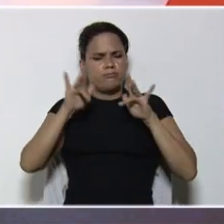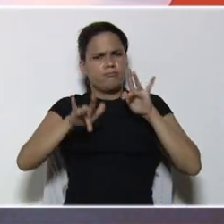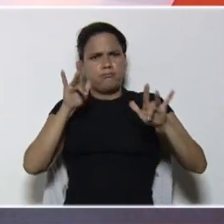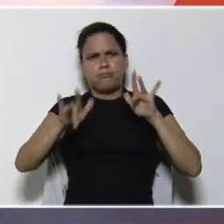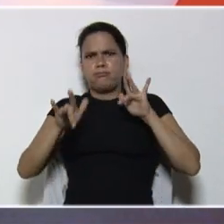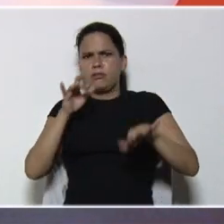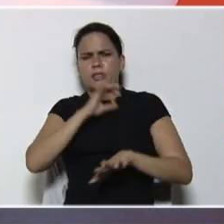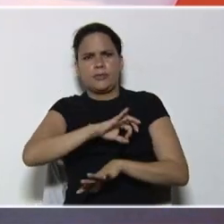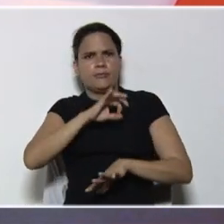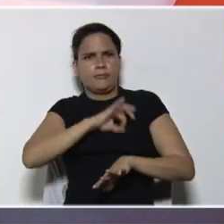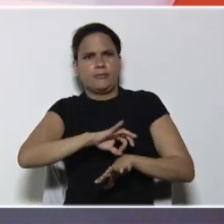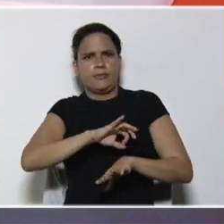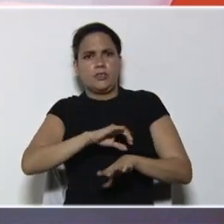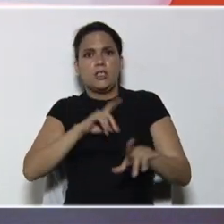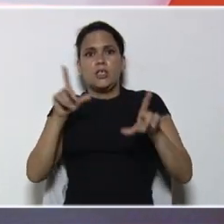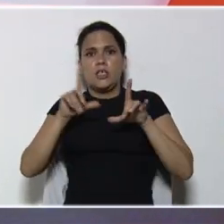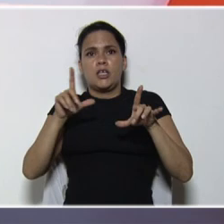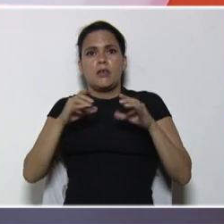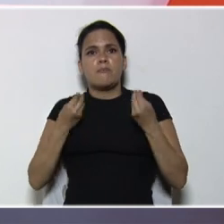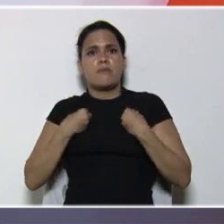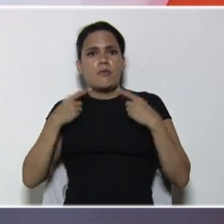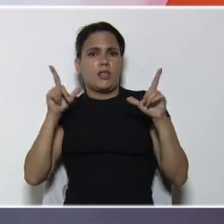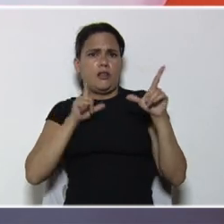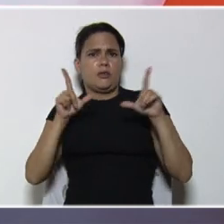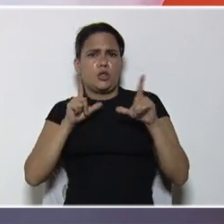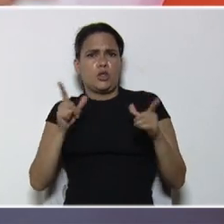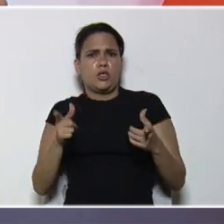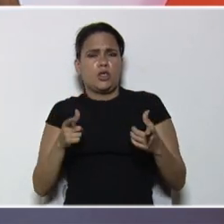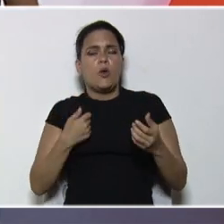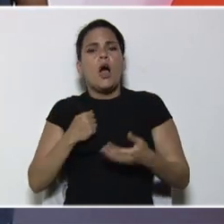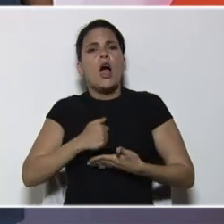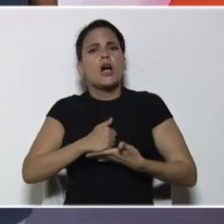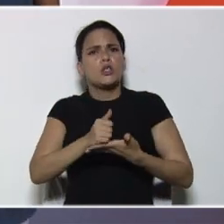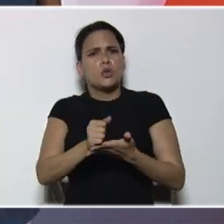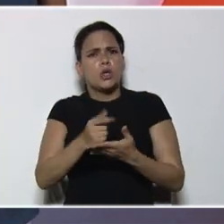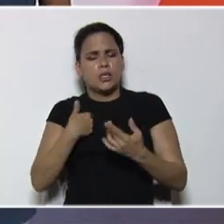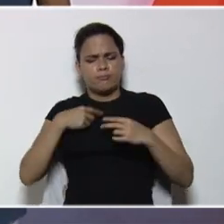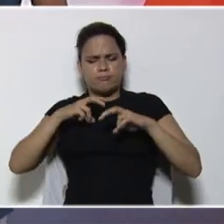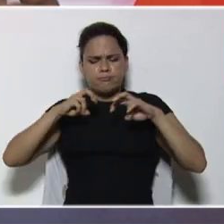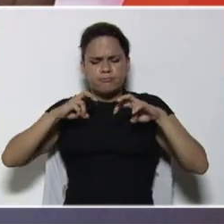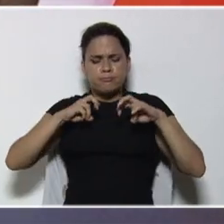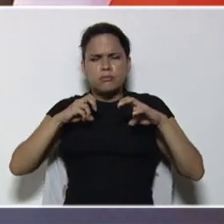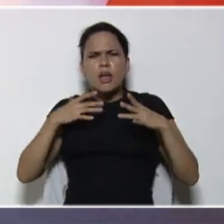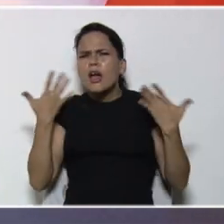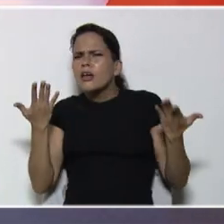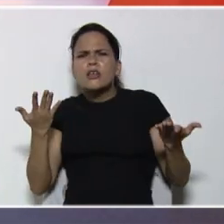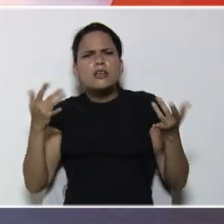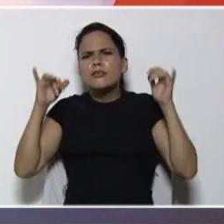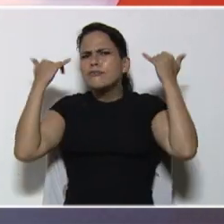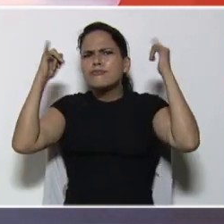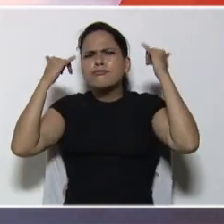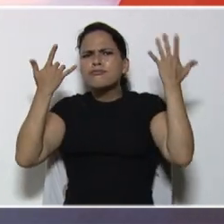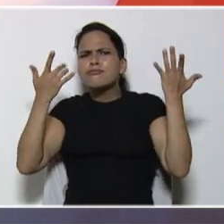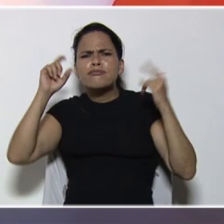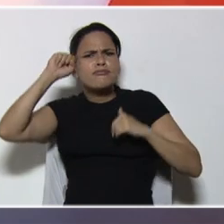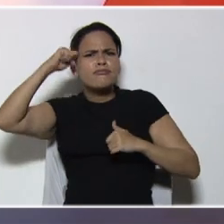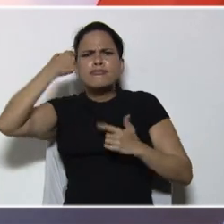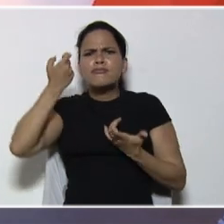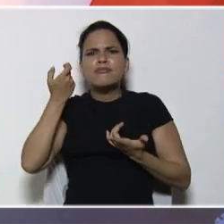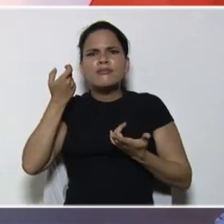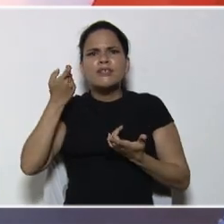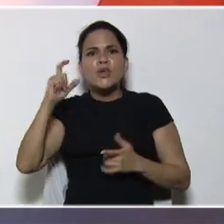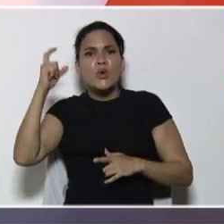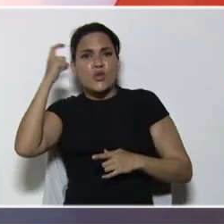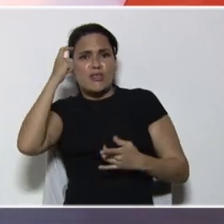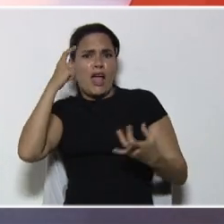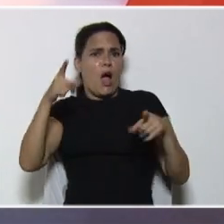este canal educativo que de inmediato nos va a permitir que nosotros descubramos que se celebra, que se conmemora o